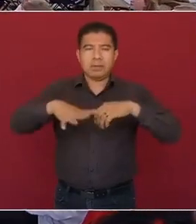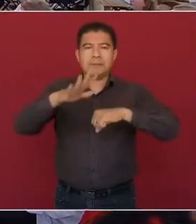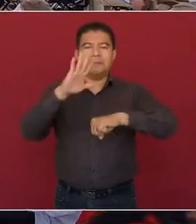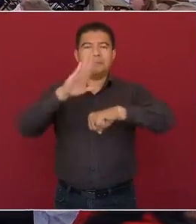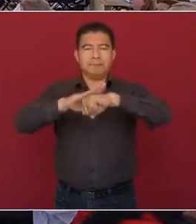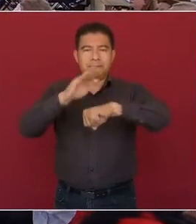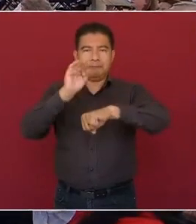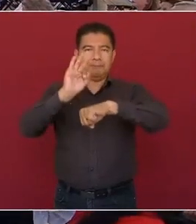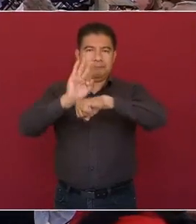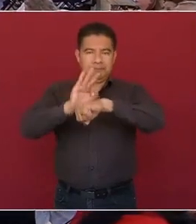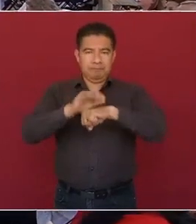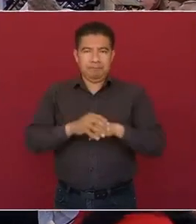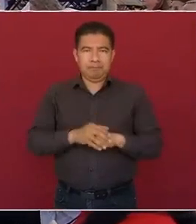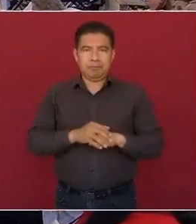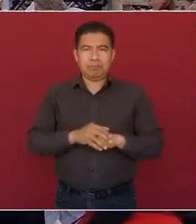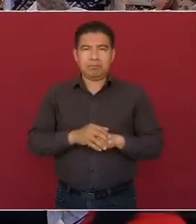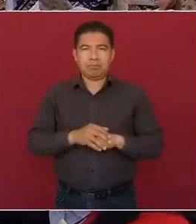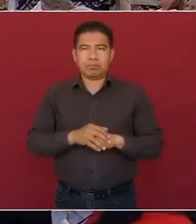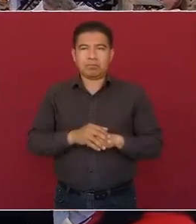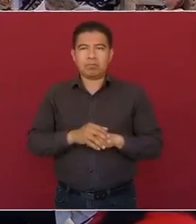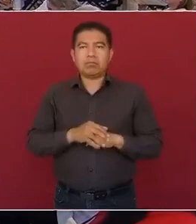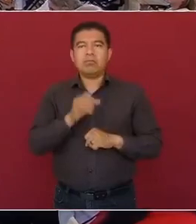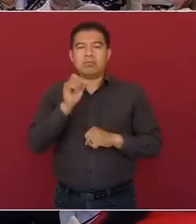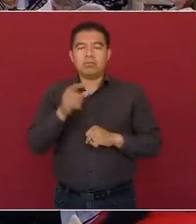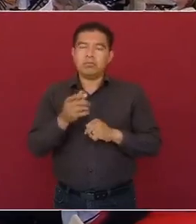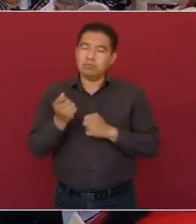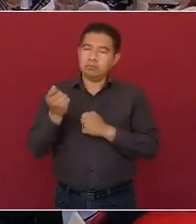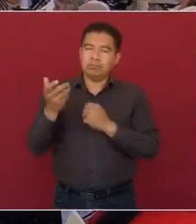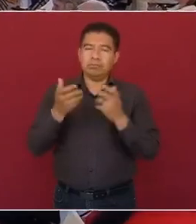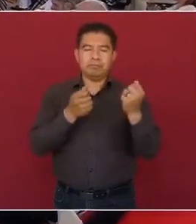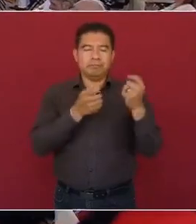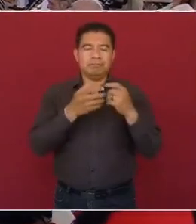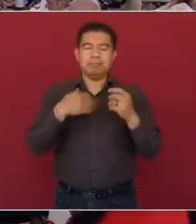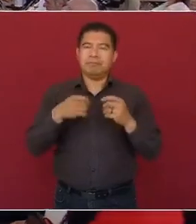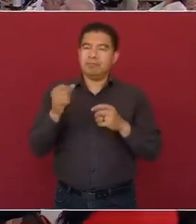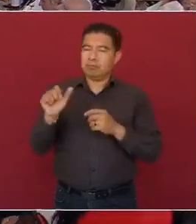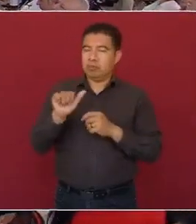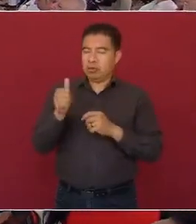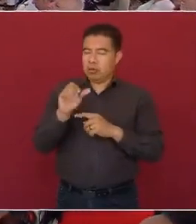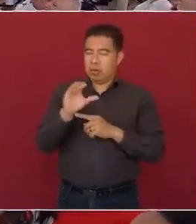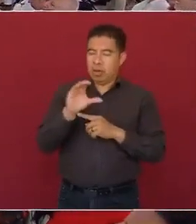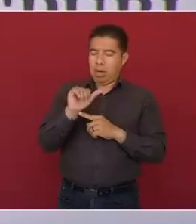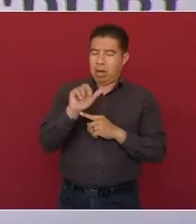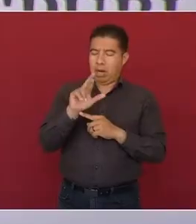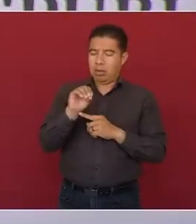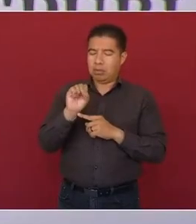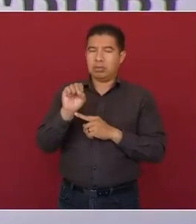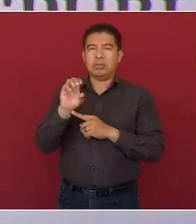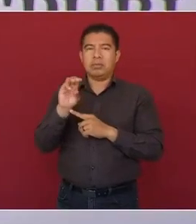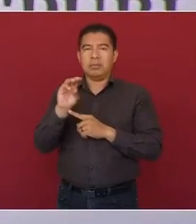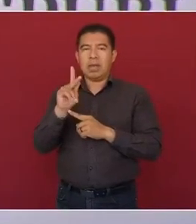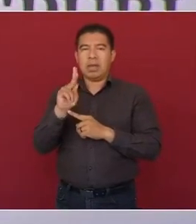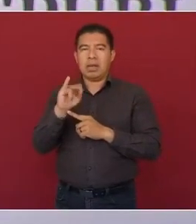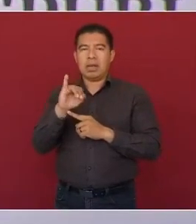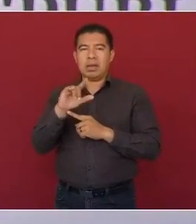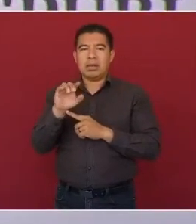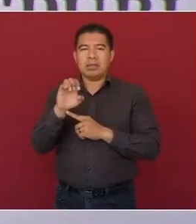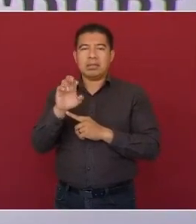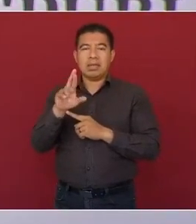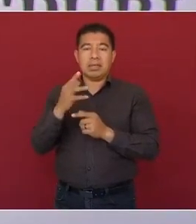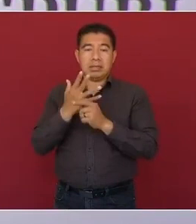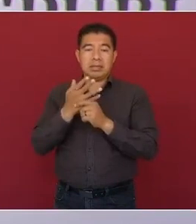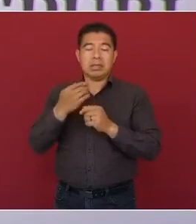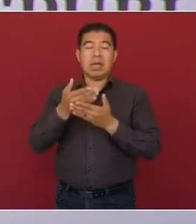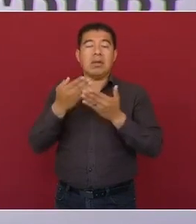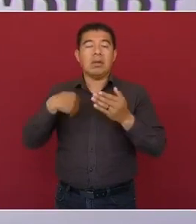Parafraseando un poco tan bellas palabras de nuestro Carlos Pellicer Cámara, estamos erigiendo el obelisco de